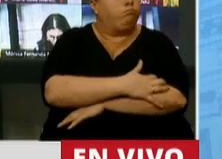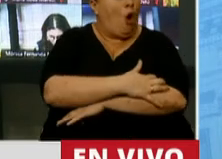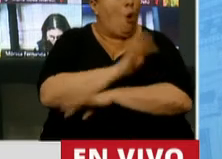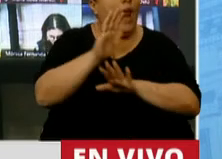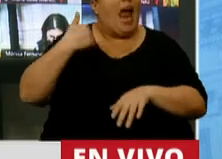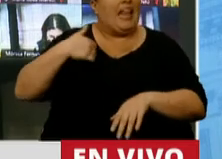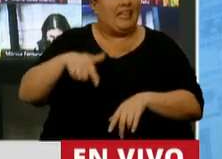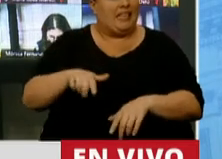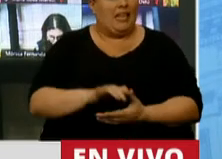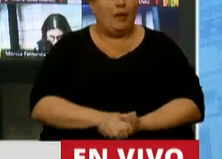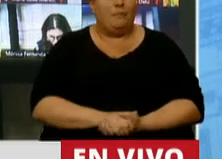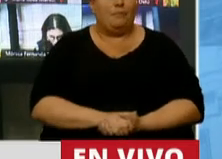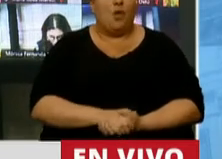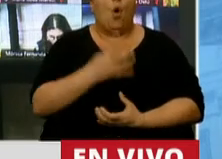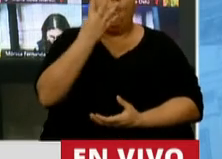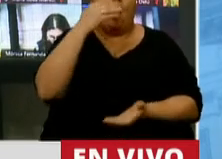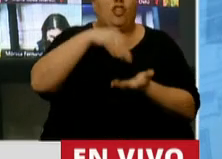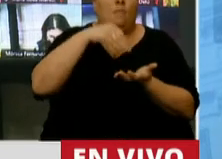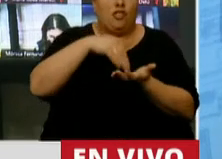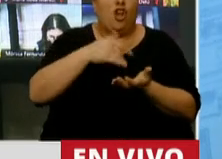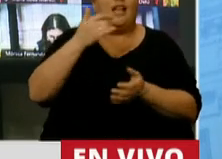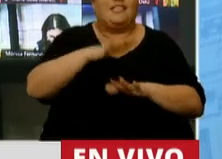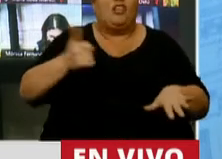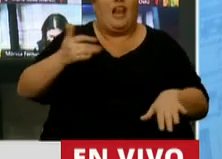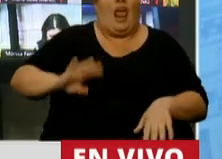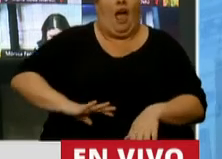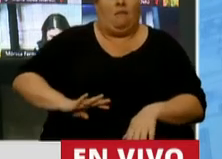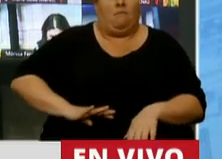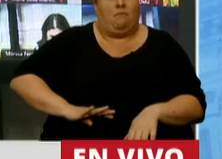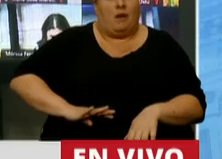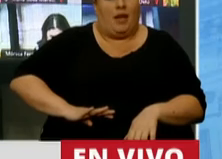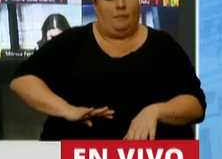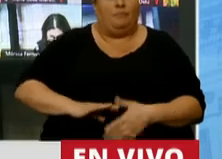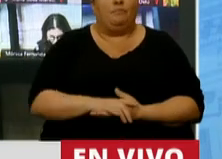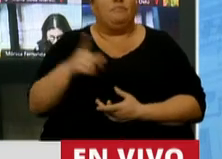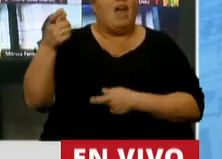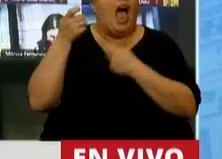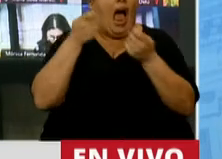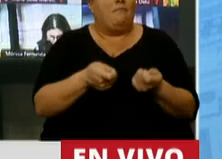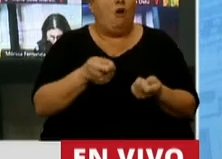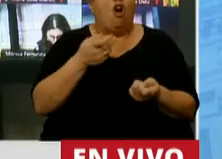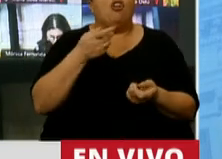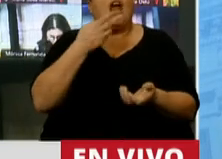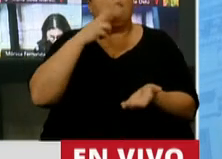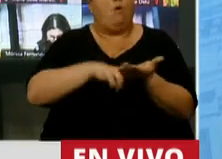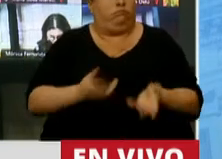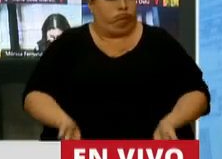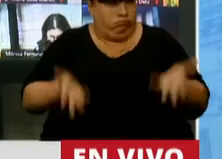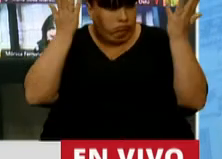en nuestro país. Cuatro millones con hambre. Han acompañado tarifazos.